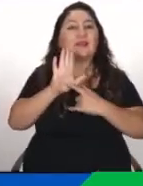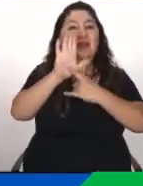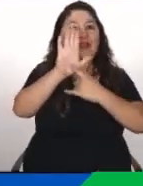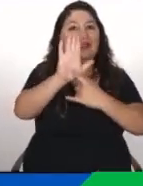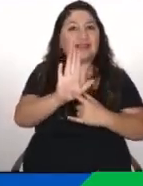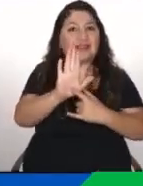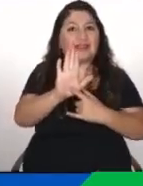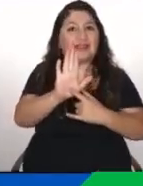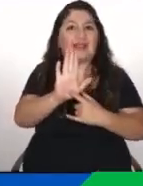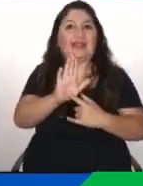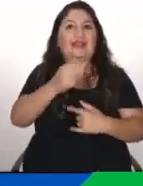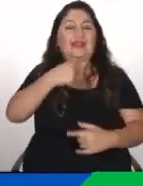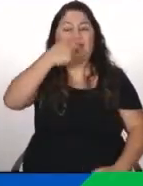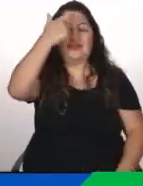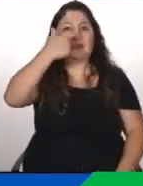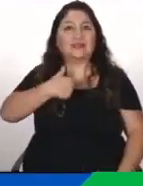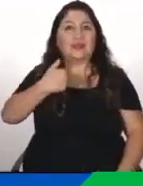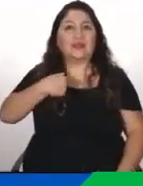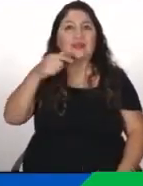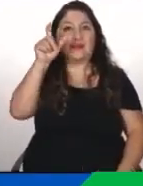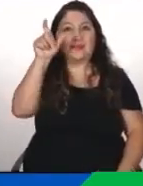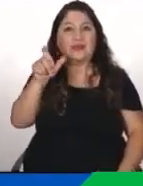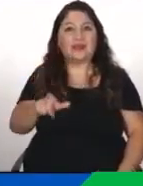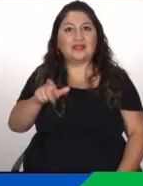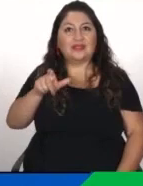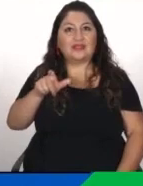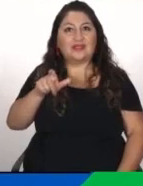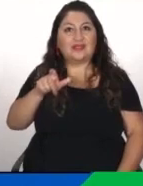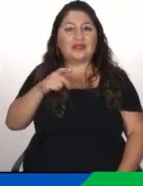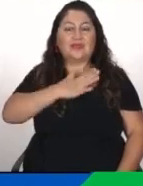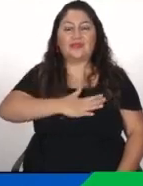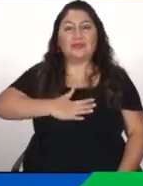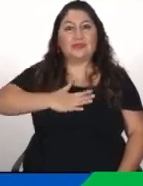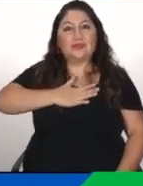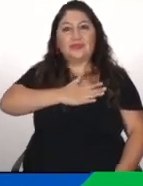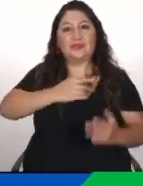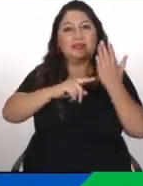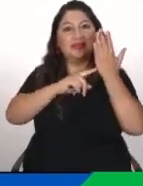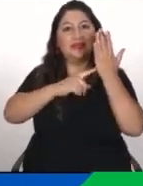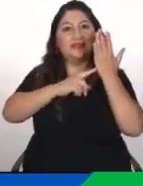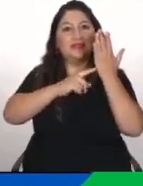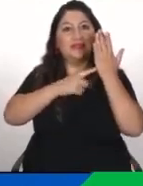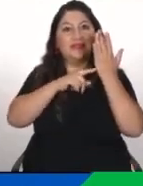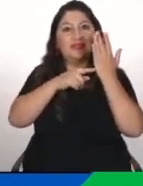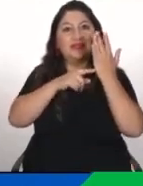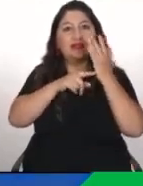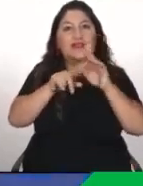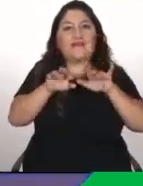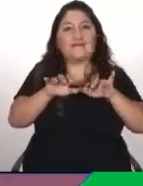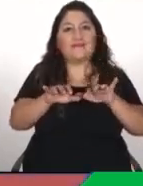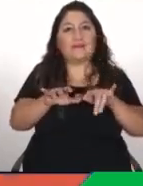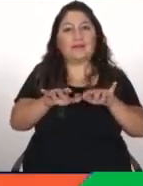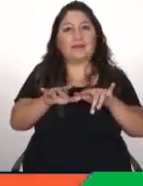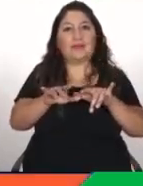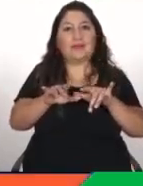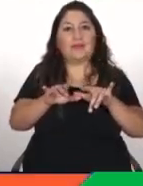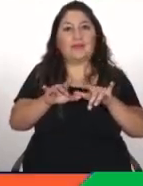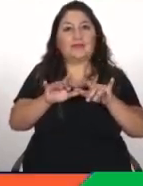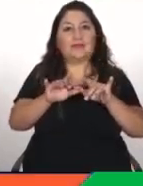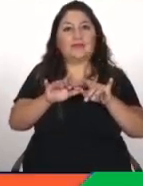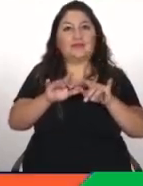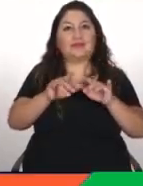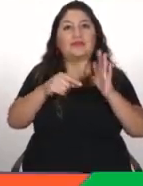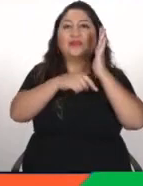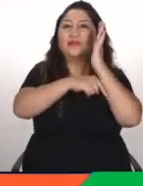simplemente esto, soy una persona apasionada de la tecnología que le gusta muchísimo la informática, me especialicé en parte de inteligencia